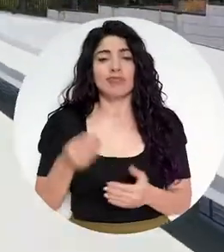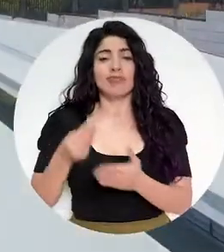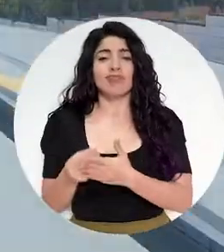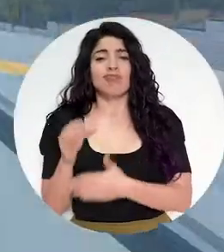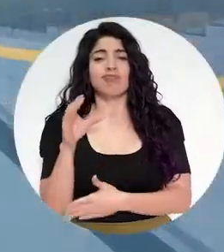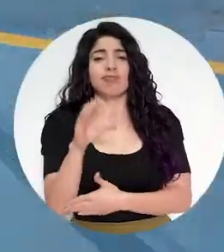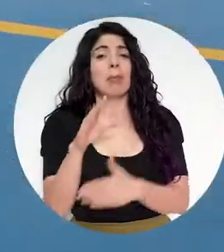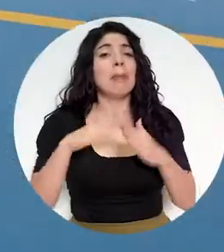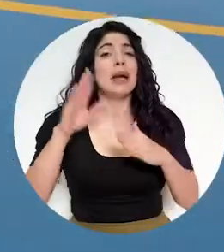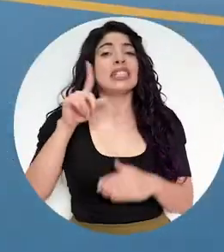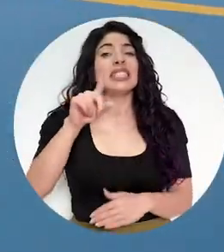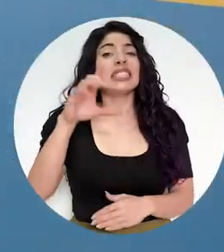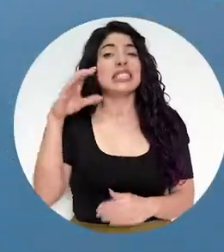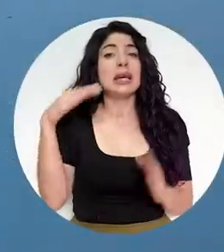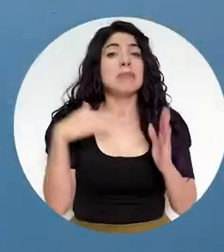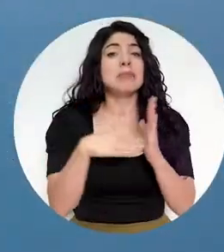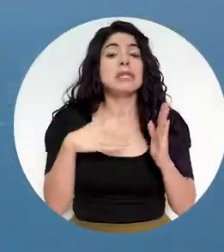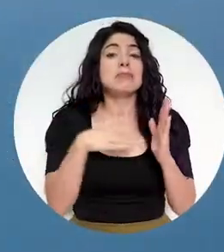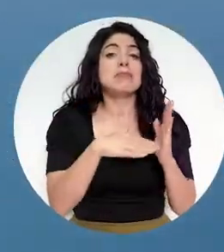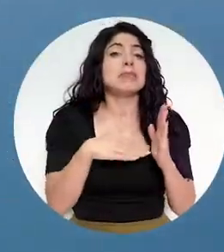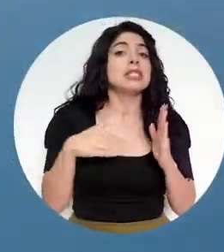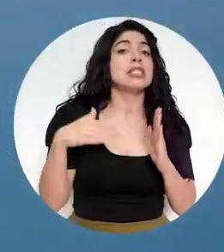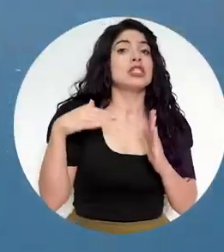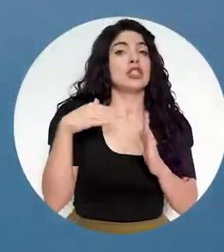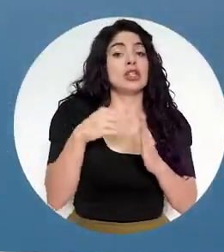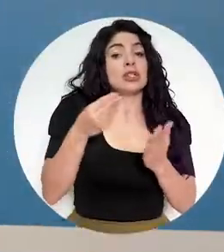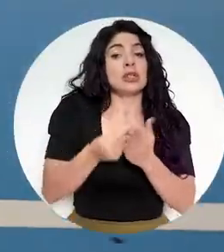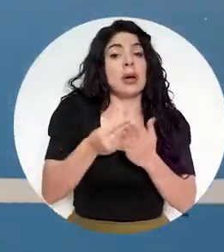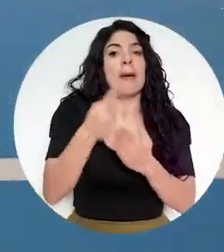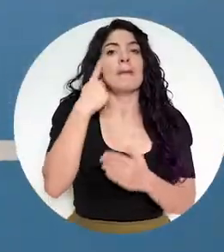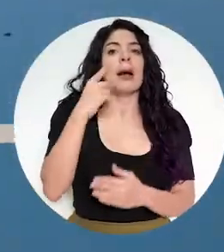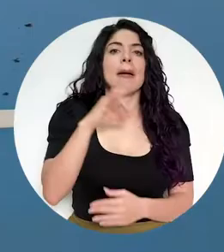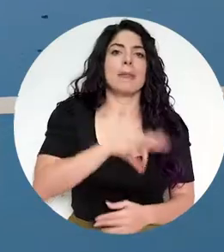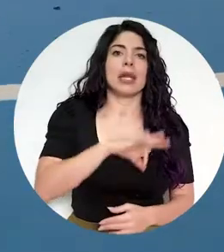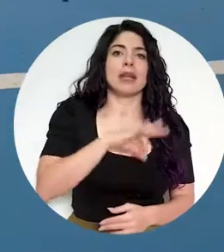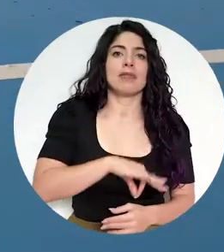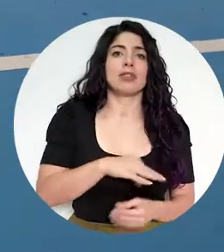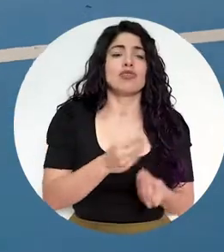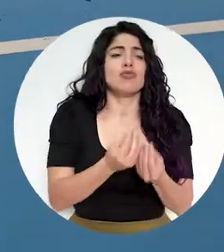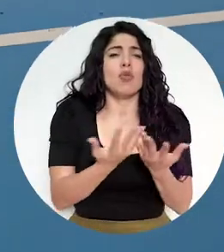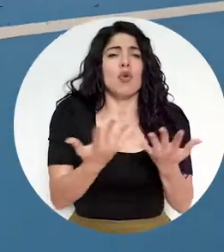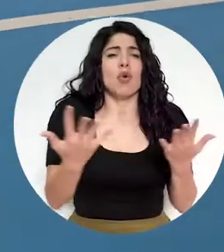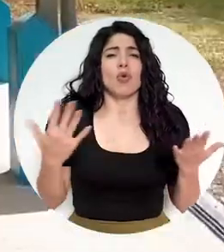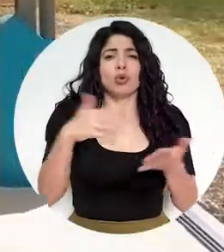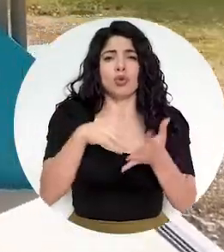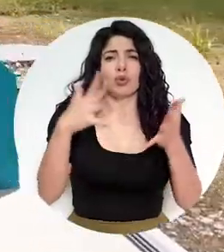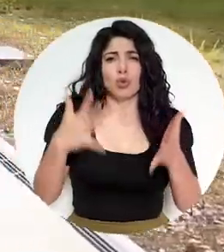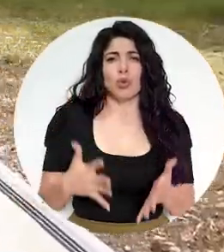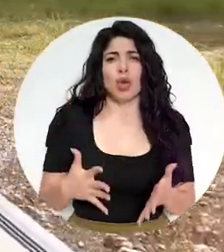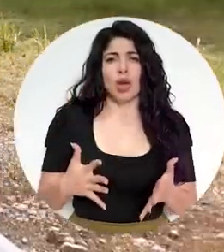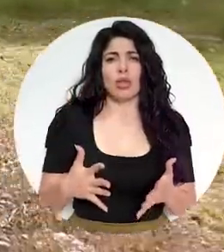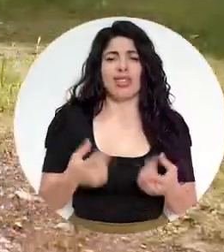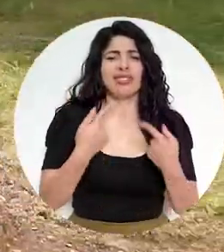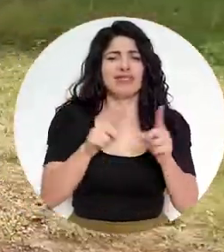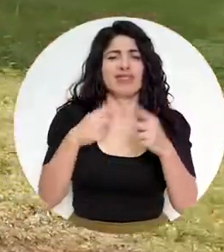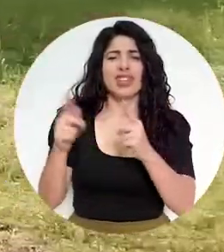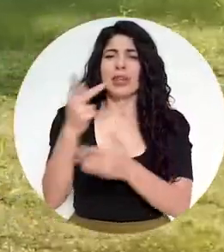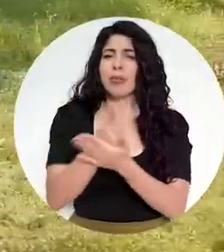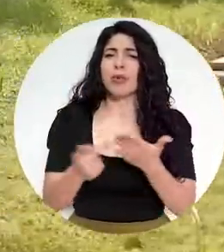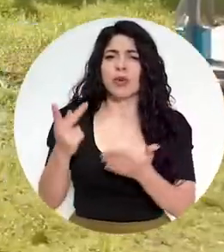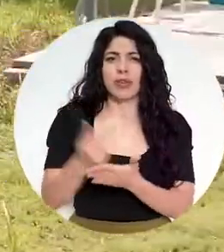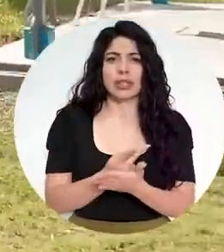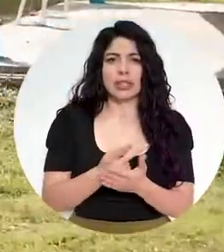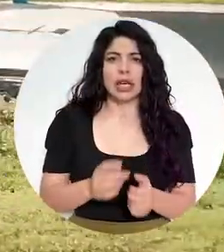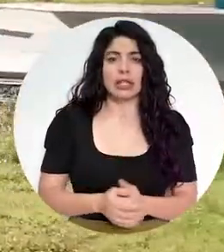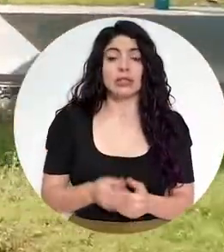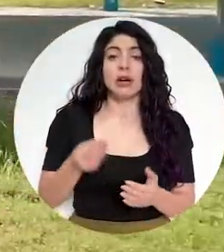colegios. Se invirtieron más de 100 mil millones en beneficio de decenas de miles de estudiantes de